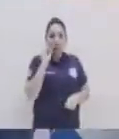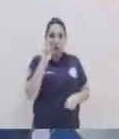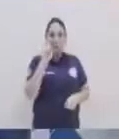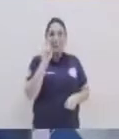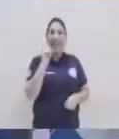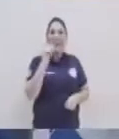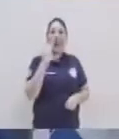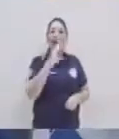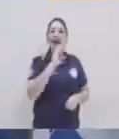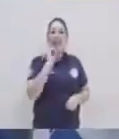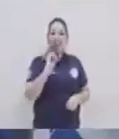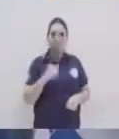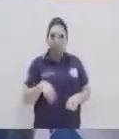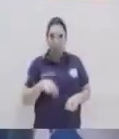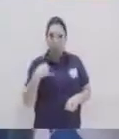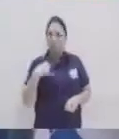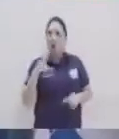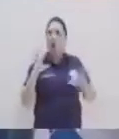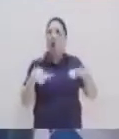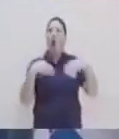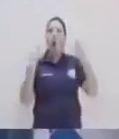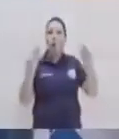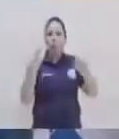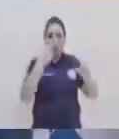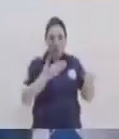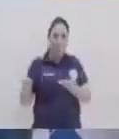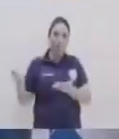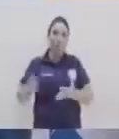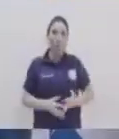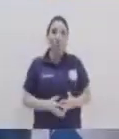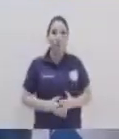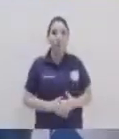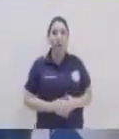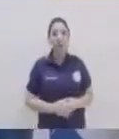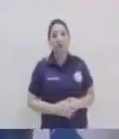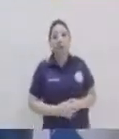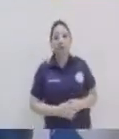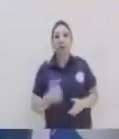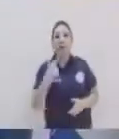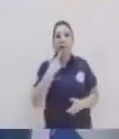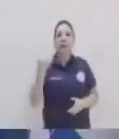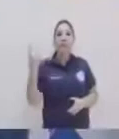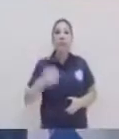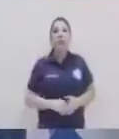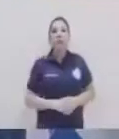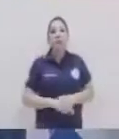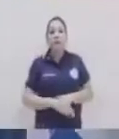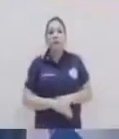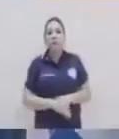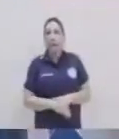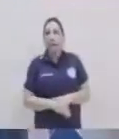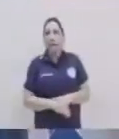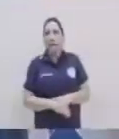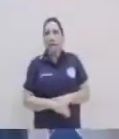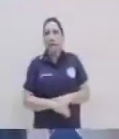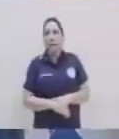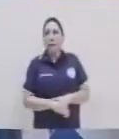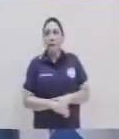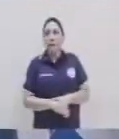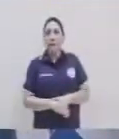porque estamos hablando de causa-efecto. ¿Cuál sería acción-reacción? Bueno, en este caso pues como todo en la vida después